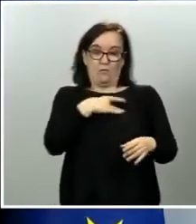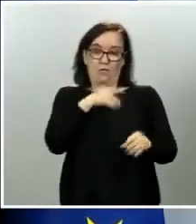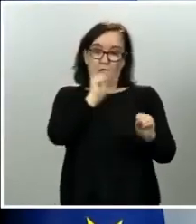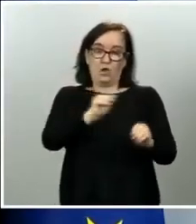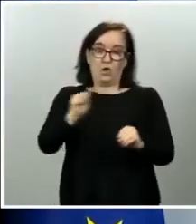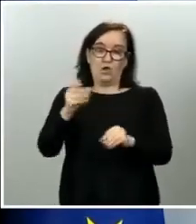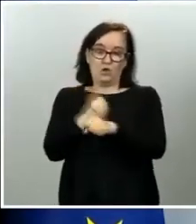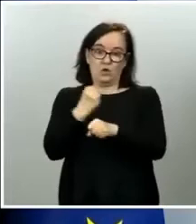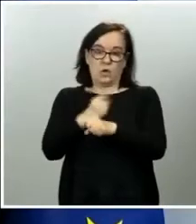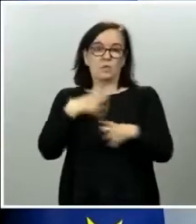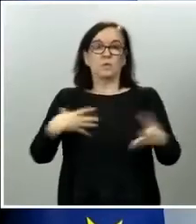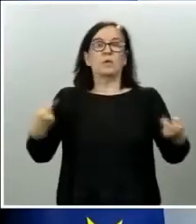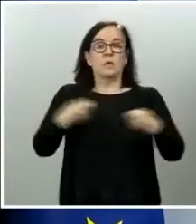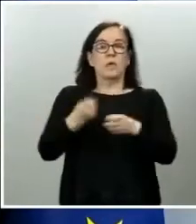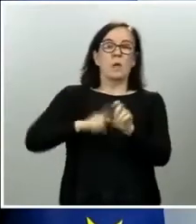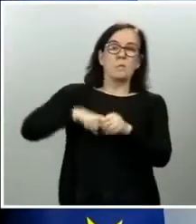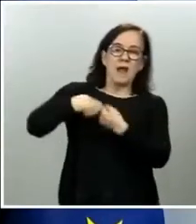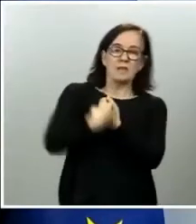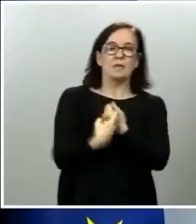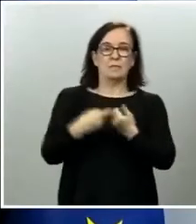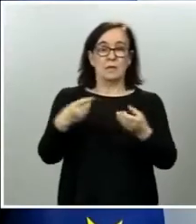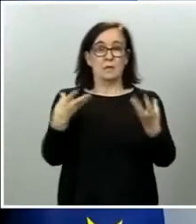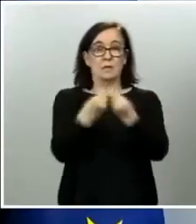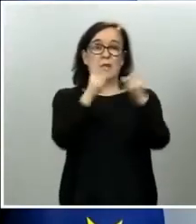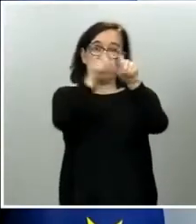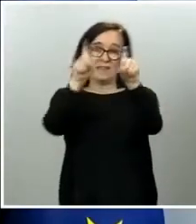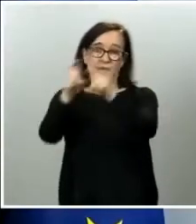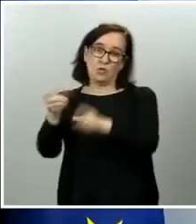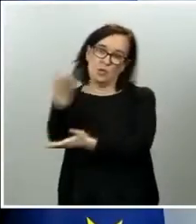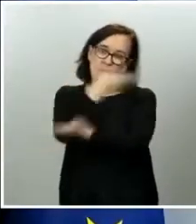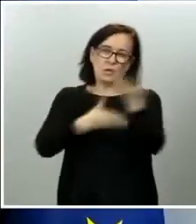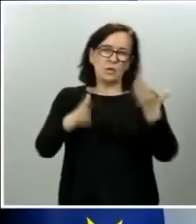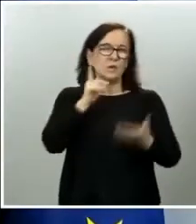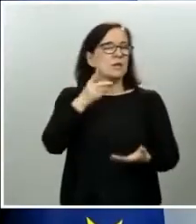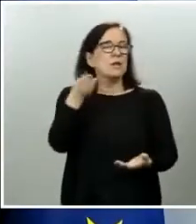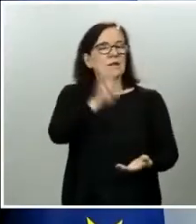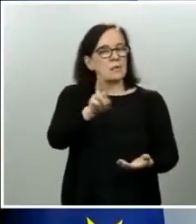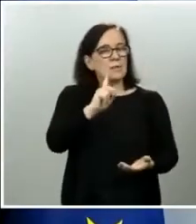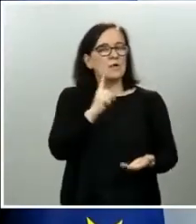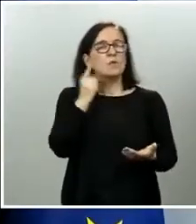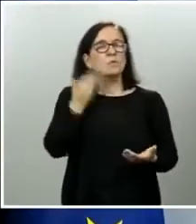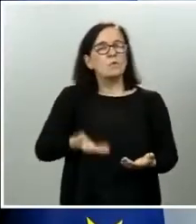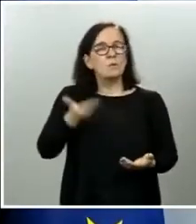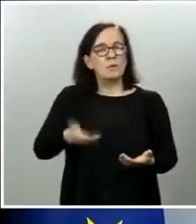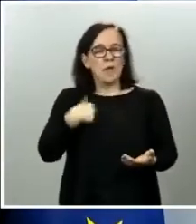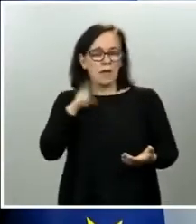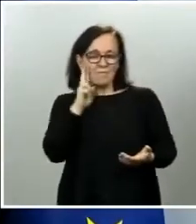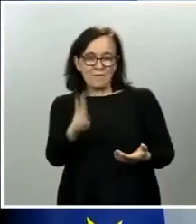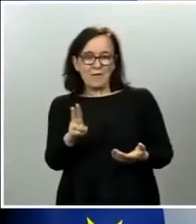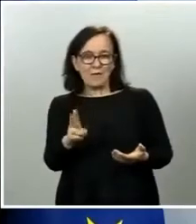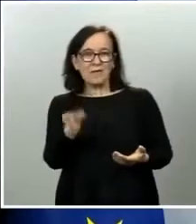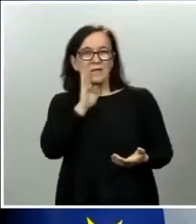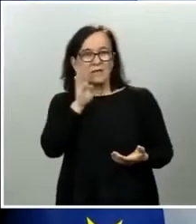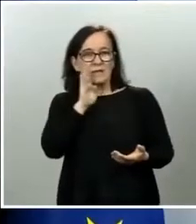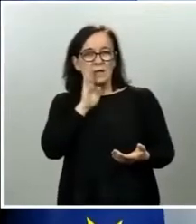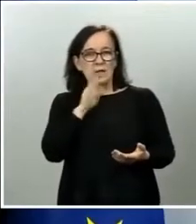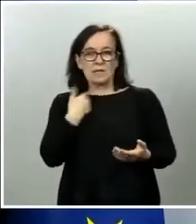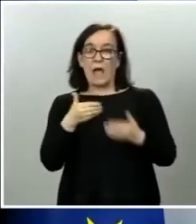coparticipar con el conjunto de instituciones y vuelvo a decir en este caso es muy importante porque ya estamos viendo como decíamos la luz